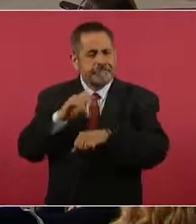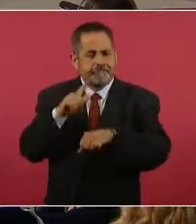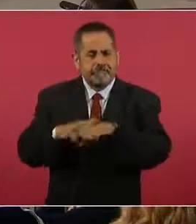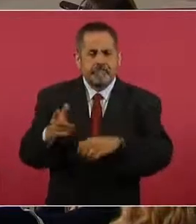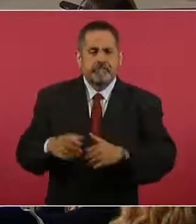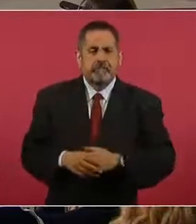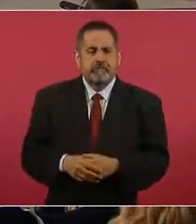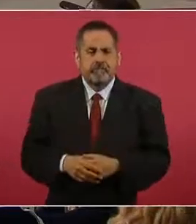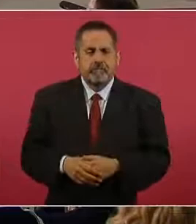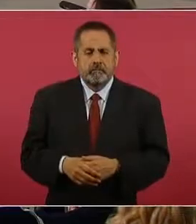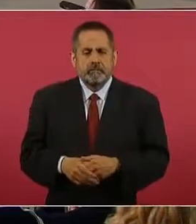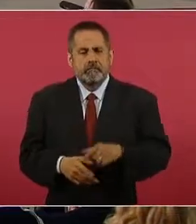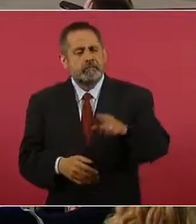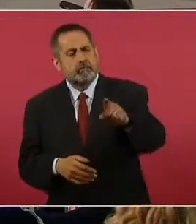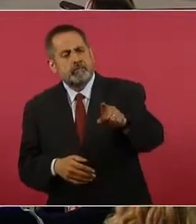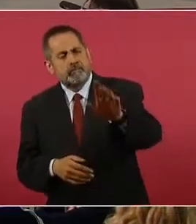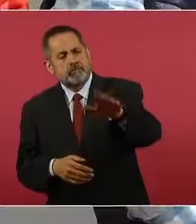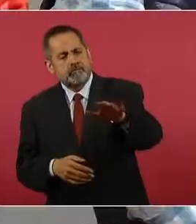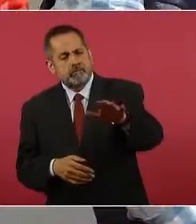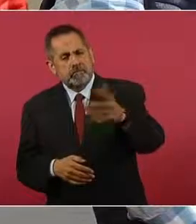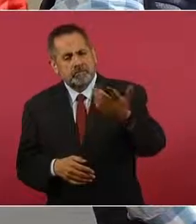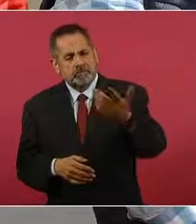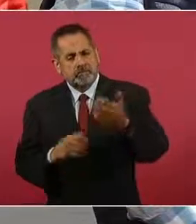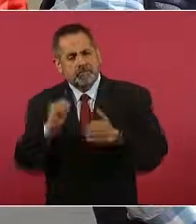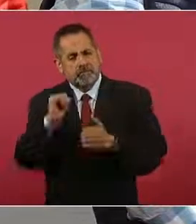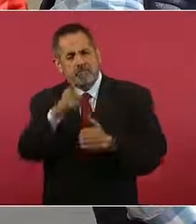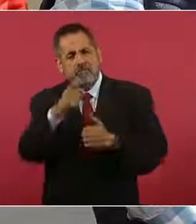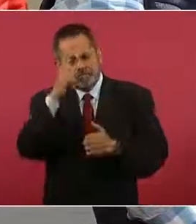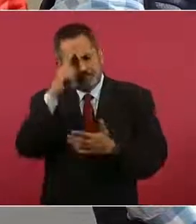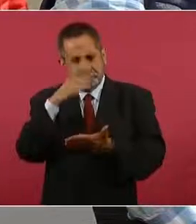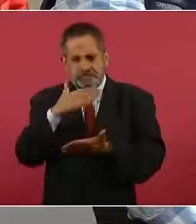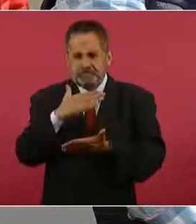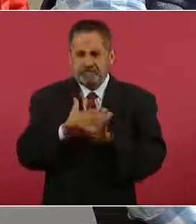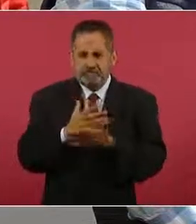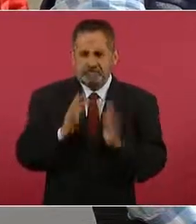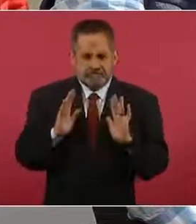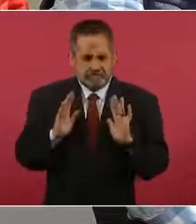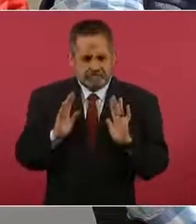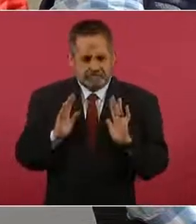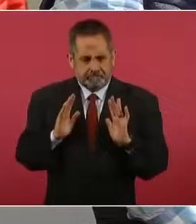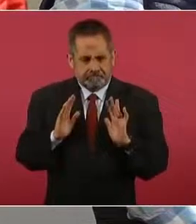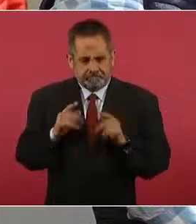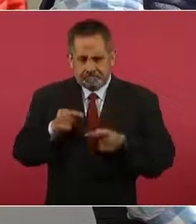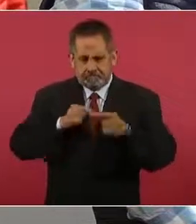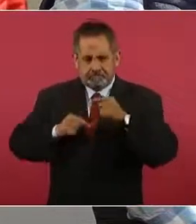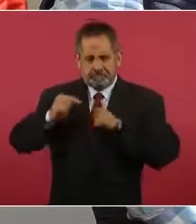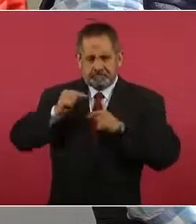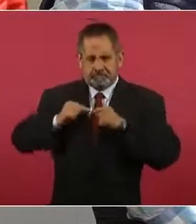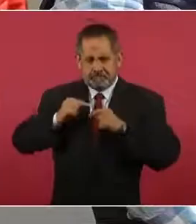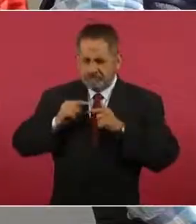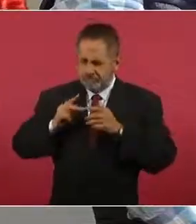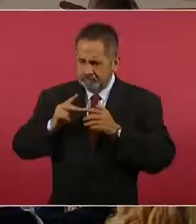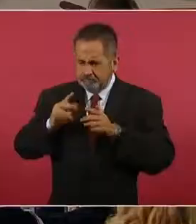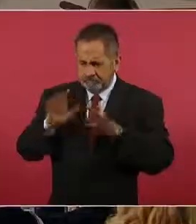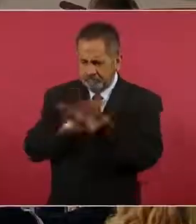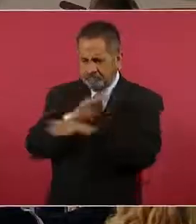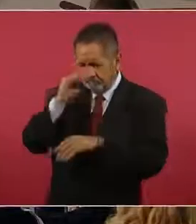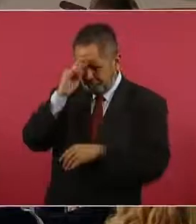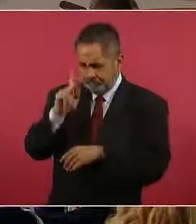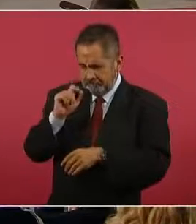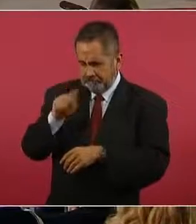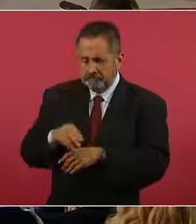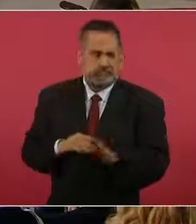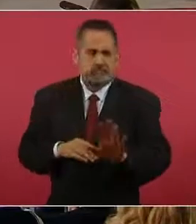Pero, presidente, ¿usted se ha planteado en algún momento hacer un alto en el camino y tal vez revisar o replantear la estrategia? No, no,